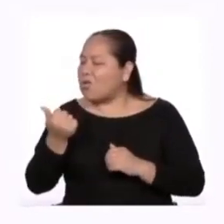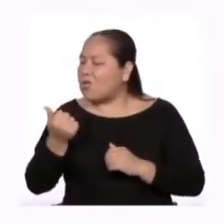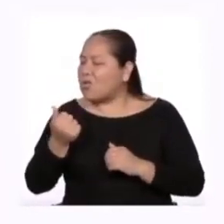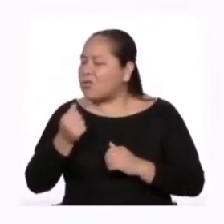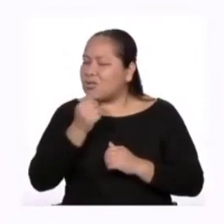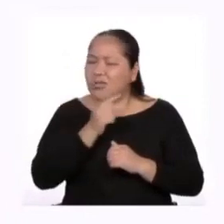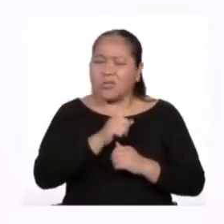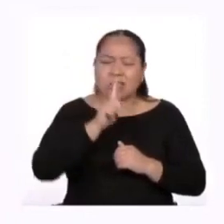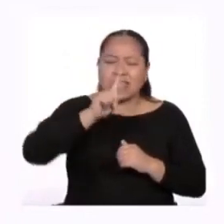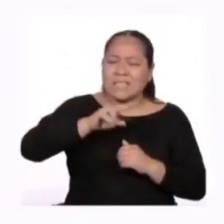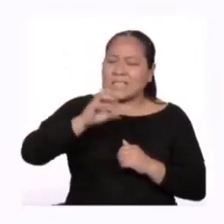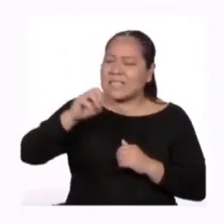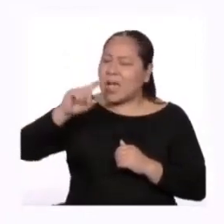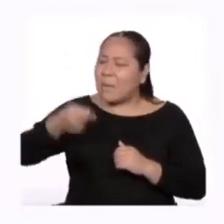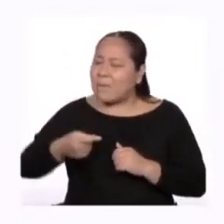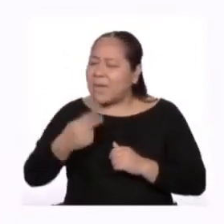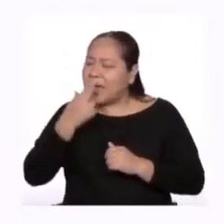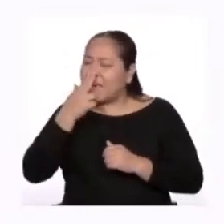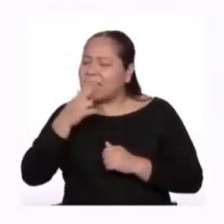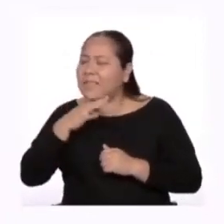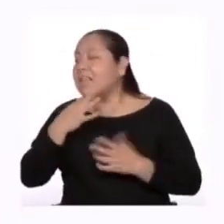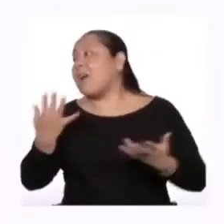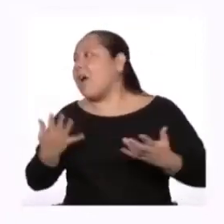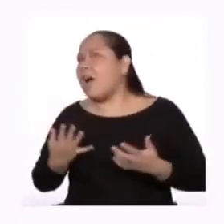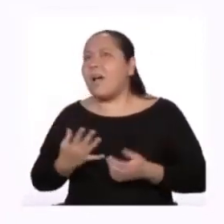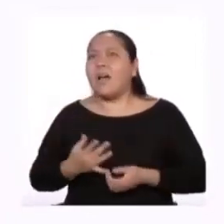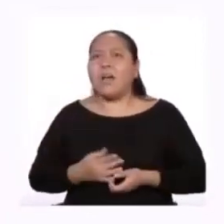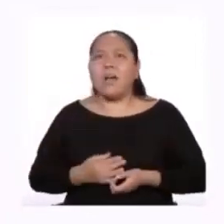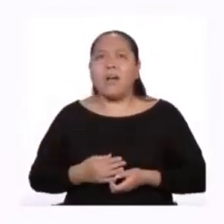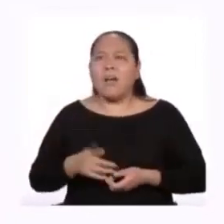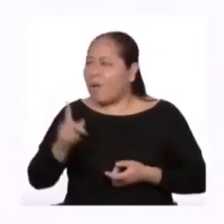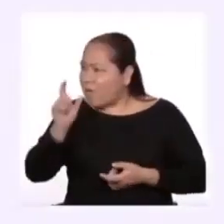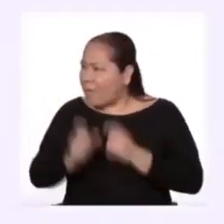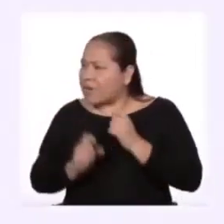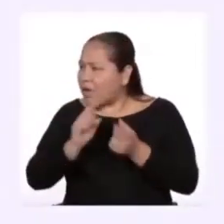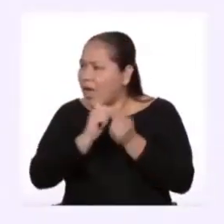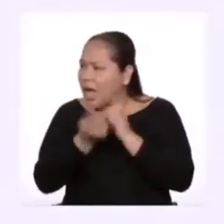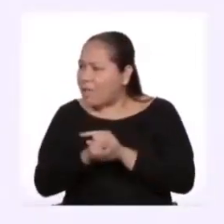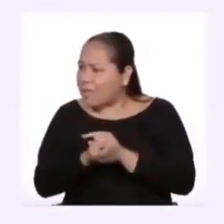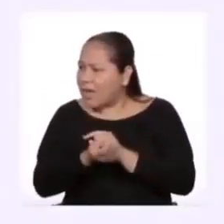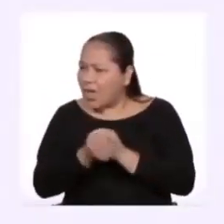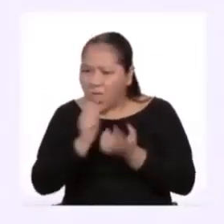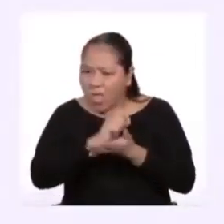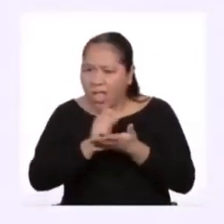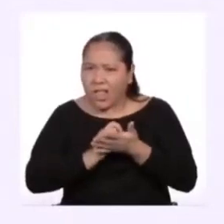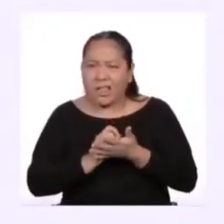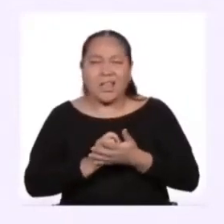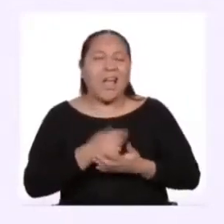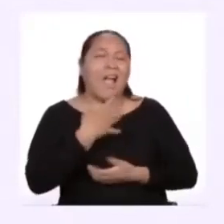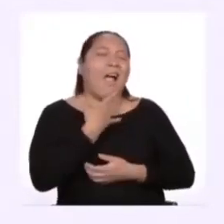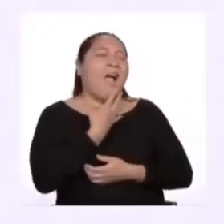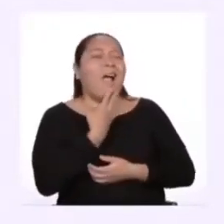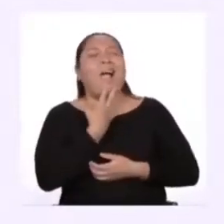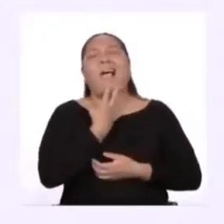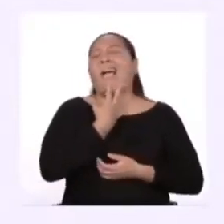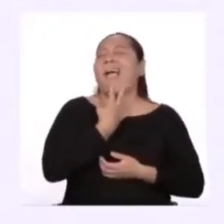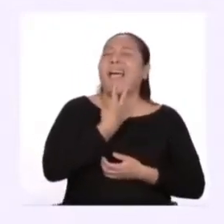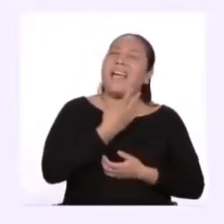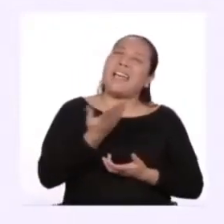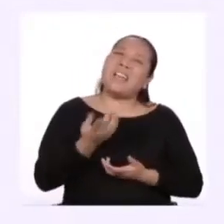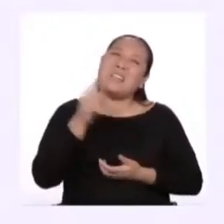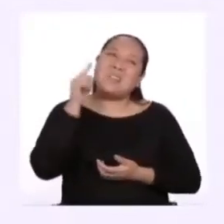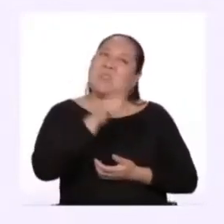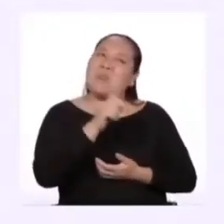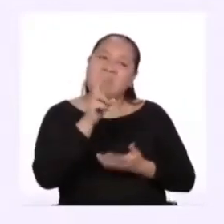mil chanchitos. ¡Alguien ha cambiado el texto! ¡Oh, oh, Lo que pasa es que no